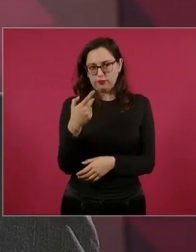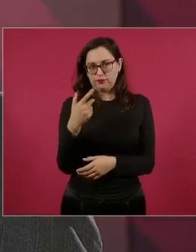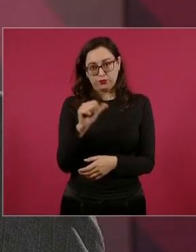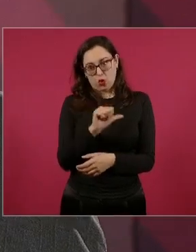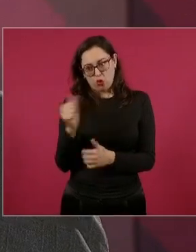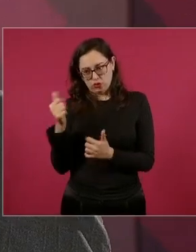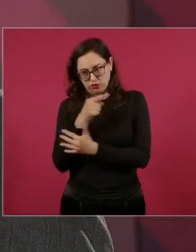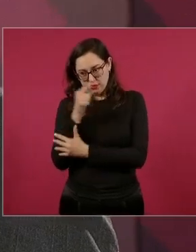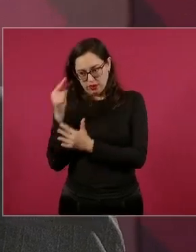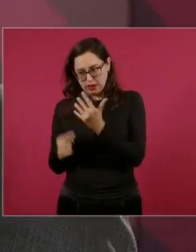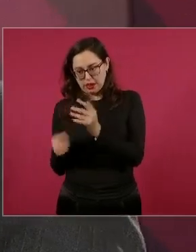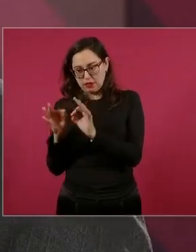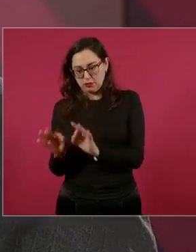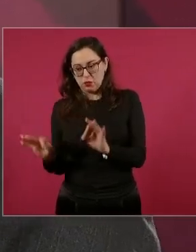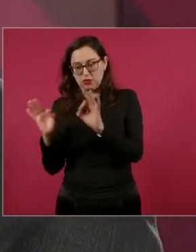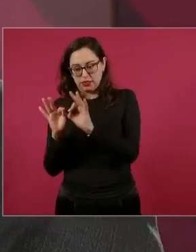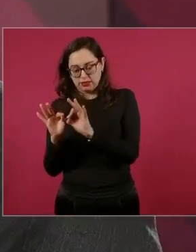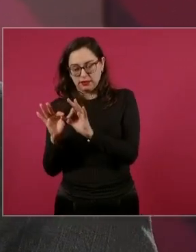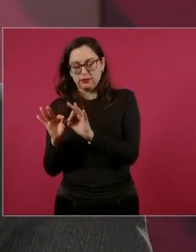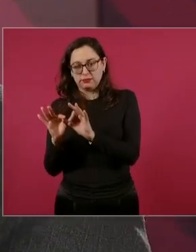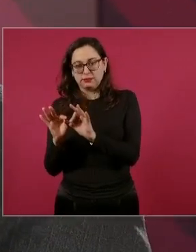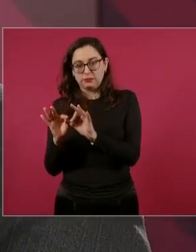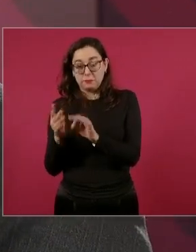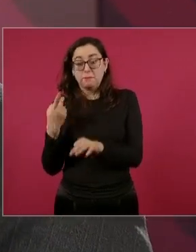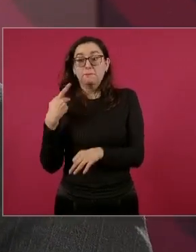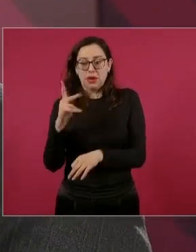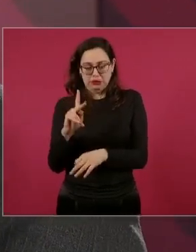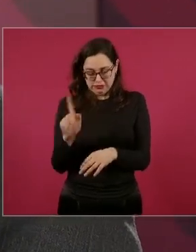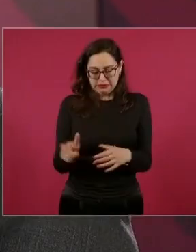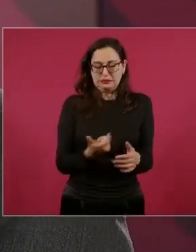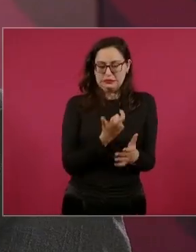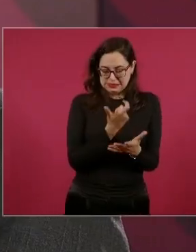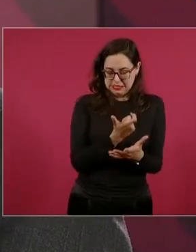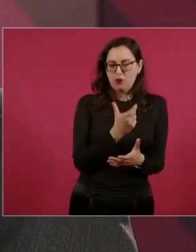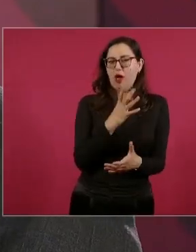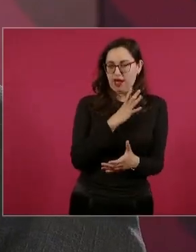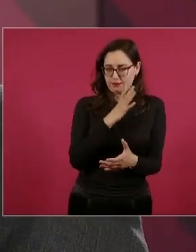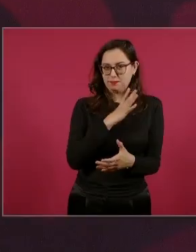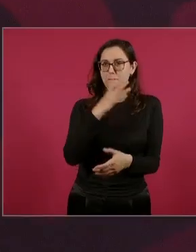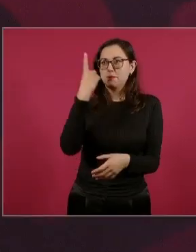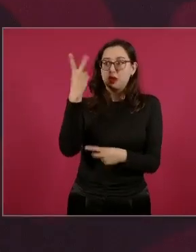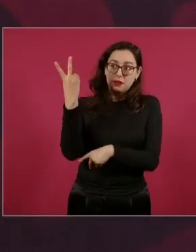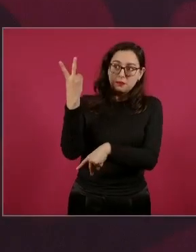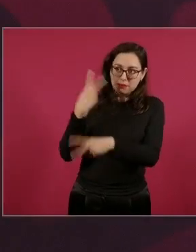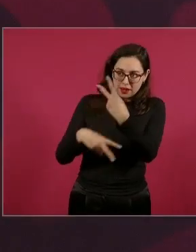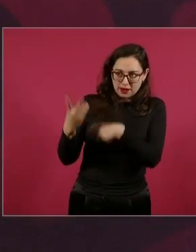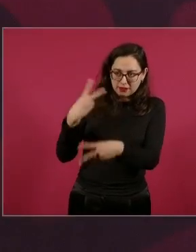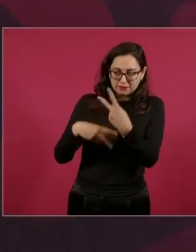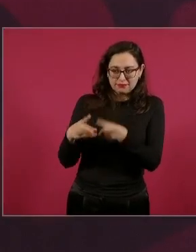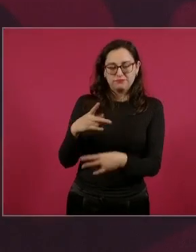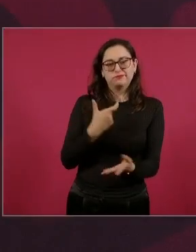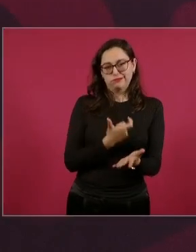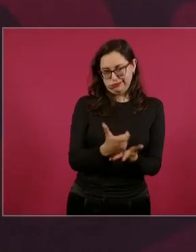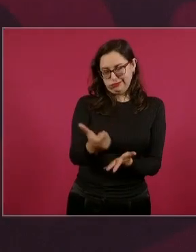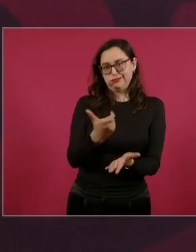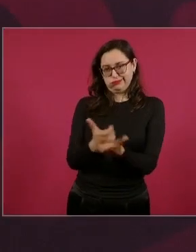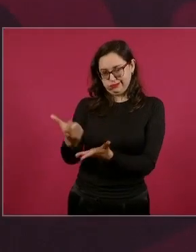sus apoyos para cuando regrese, que ya